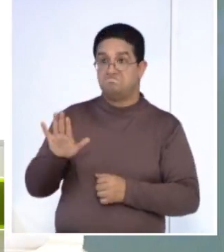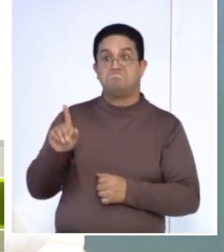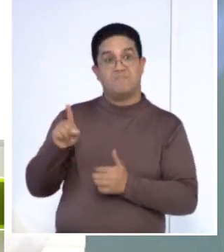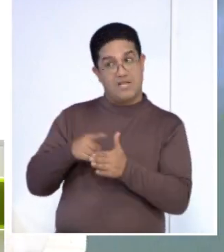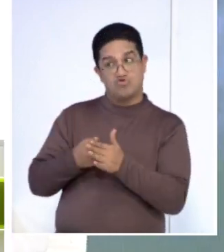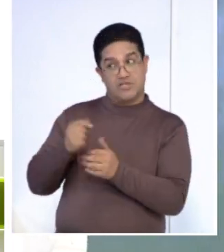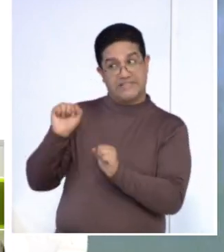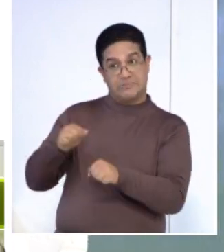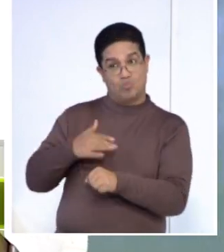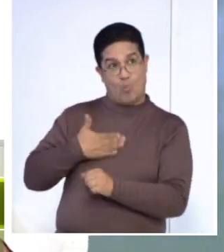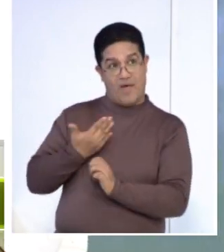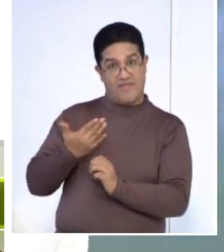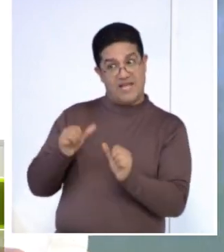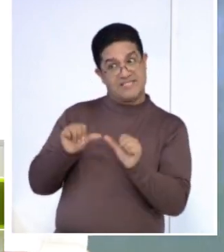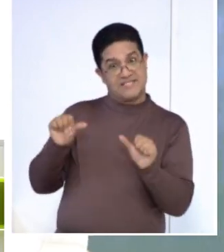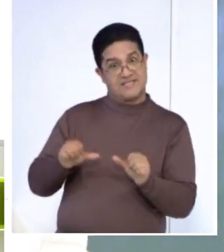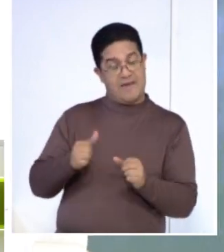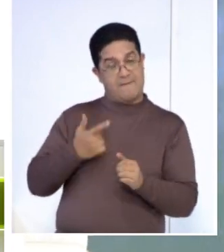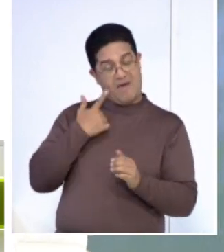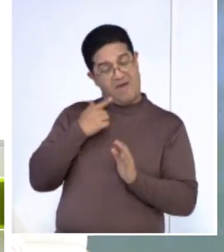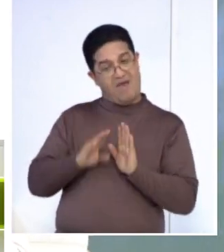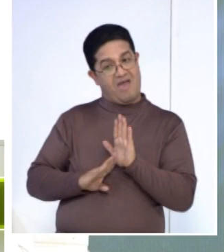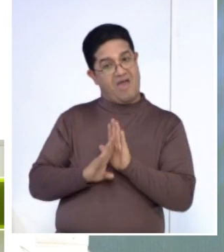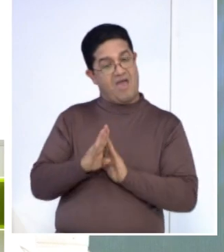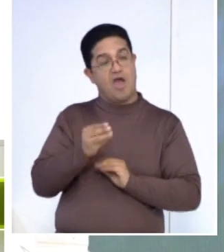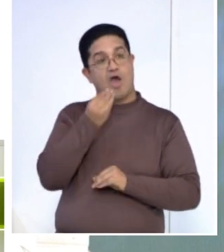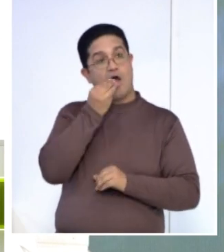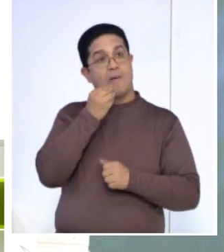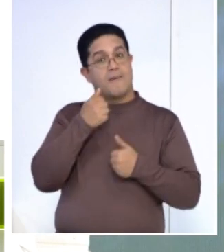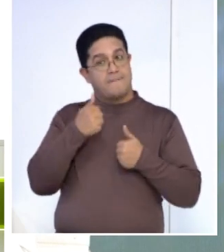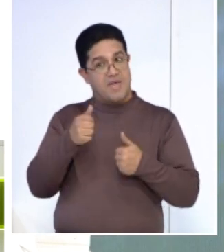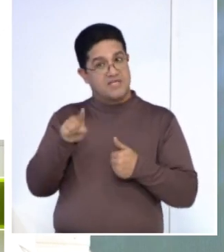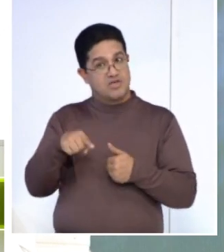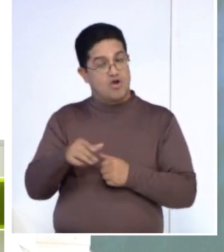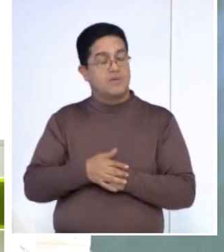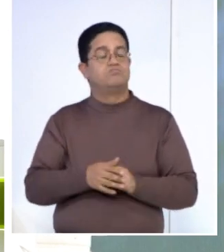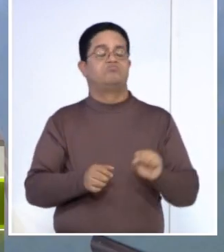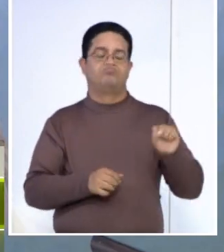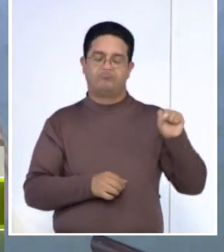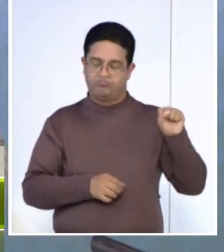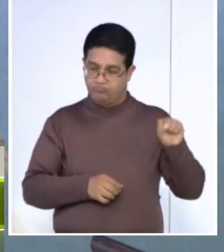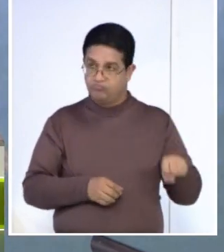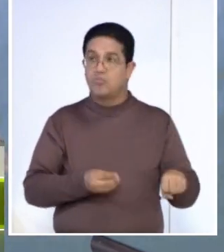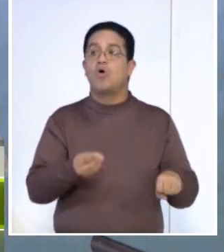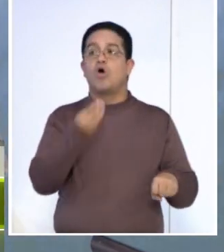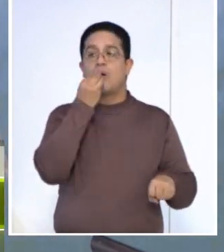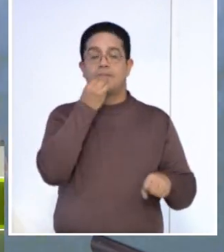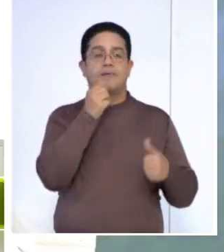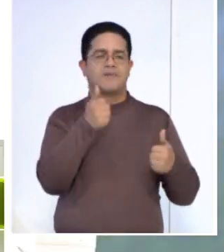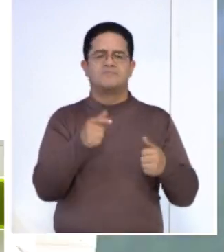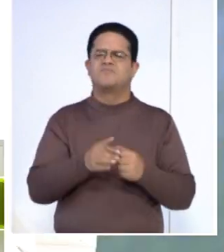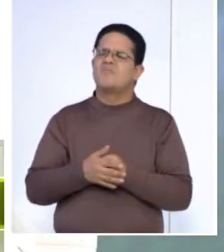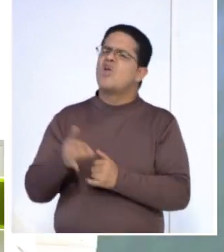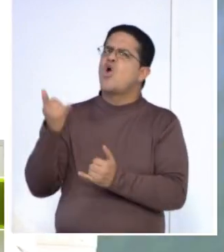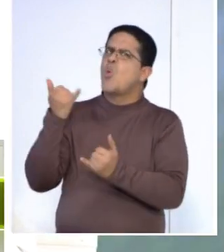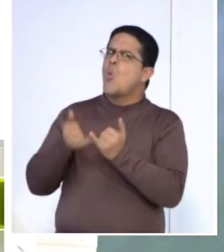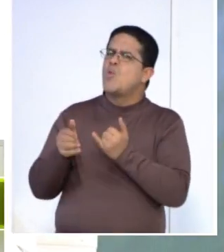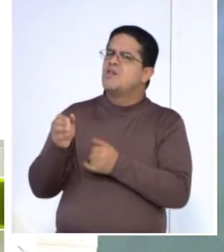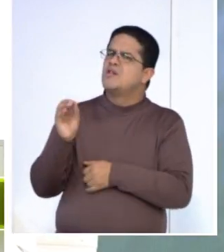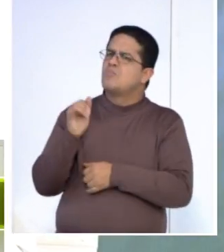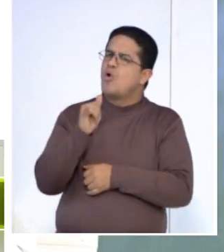que nuestro sistema inmune esté sano a través de la alimentación y el ejercicio, ¿no? Alimentación sana y ejercicio. Último mensaje, doctor.